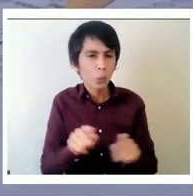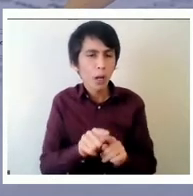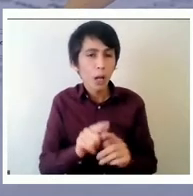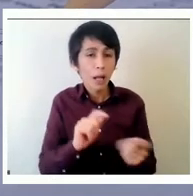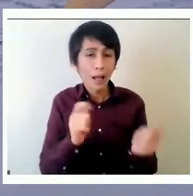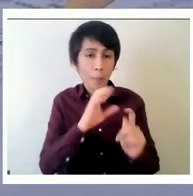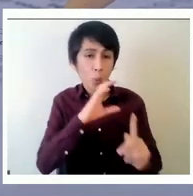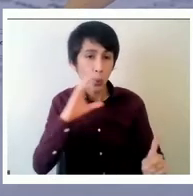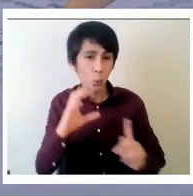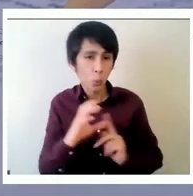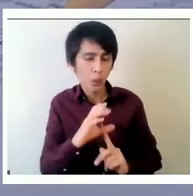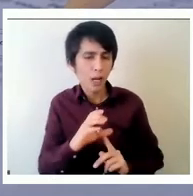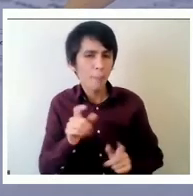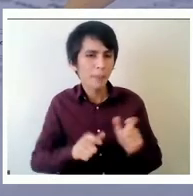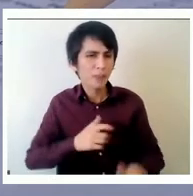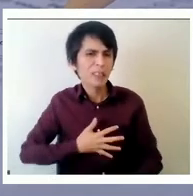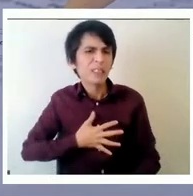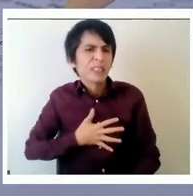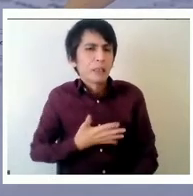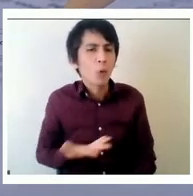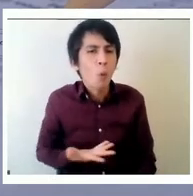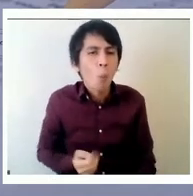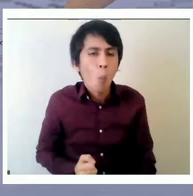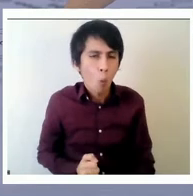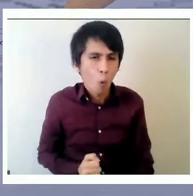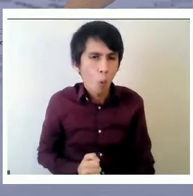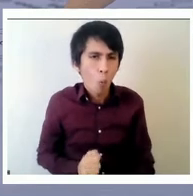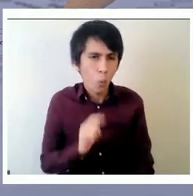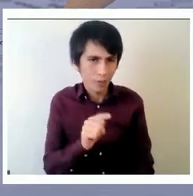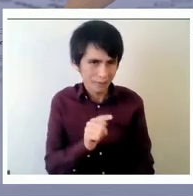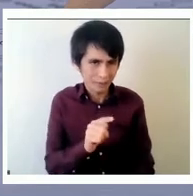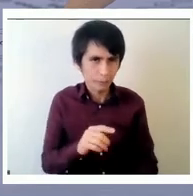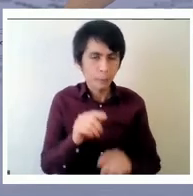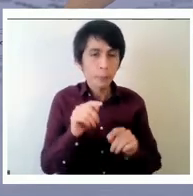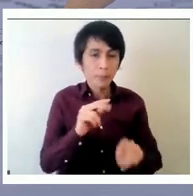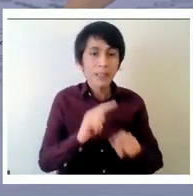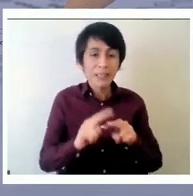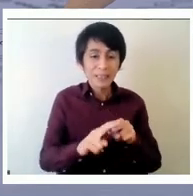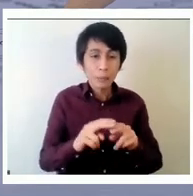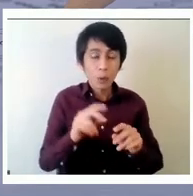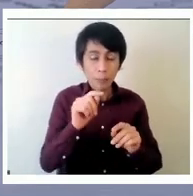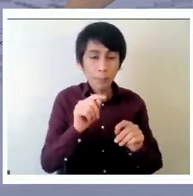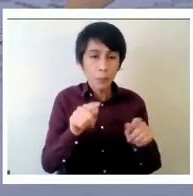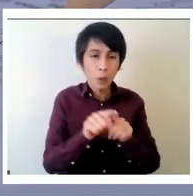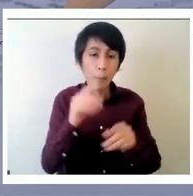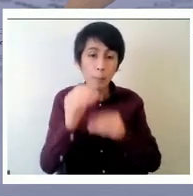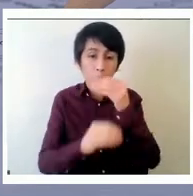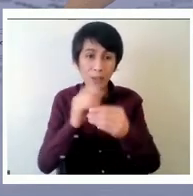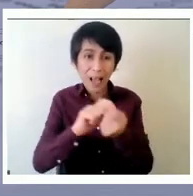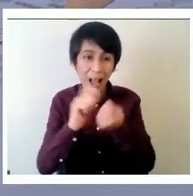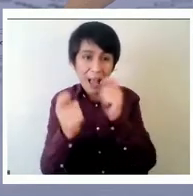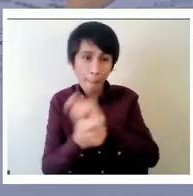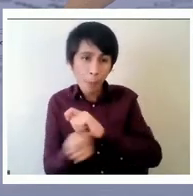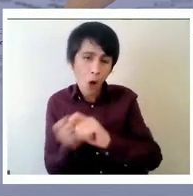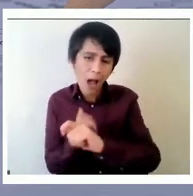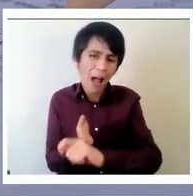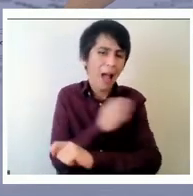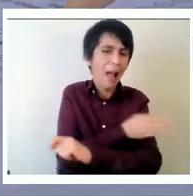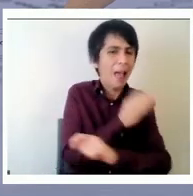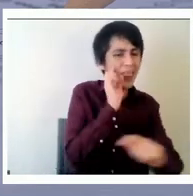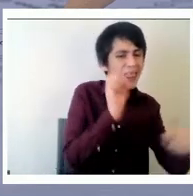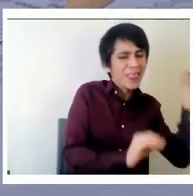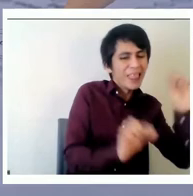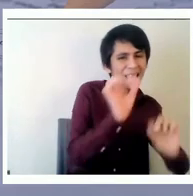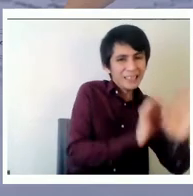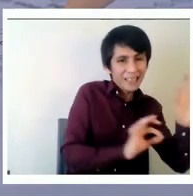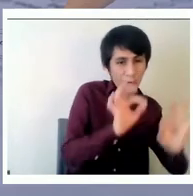era lo que importaba y en el diseño de estos procesos de cambio hay tres cosas que parecieron ser lo